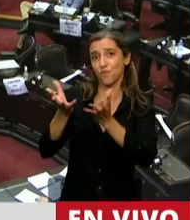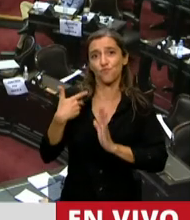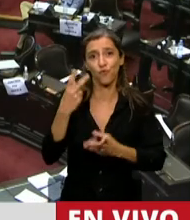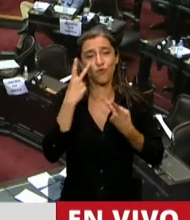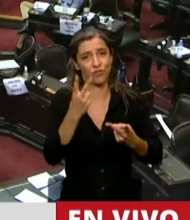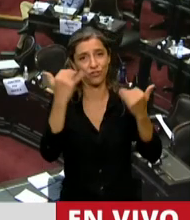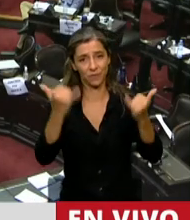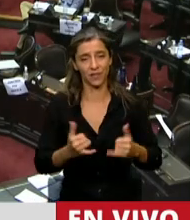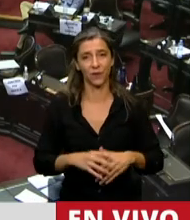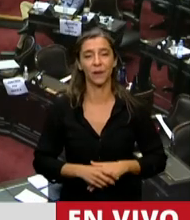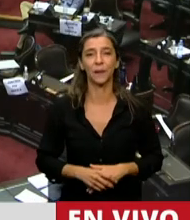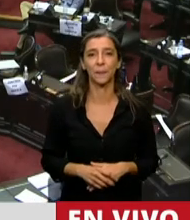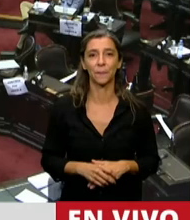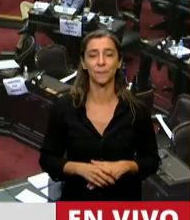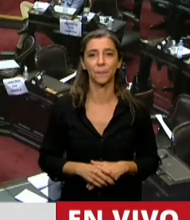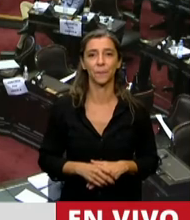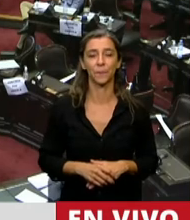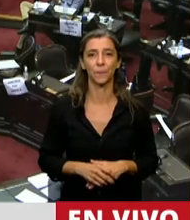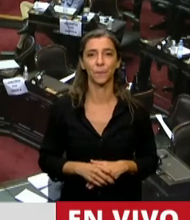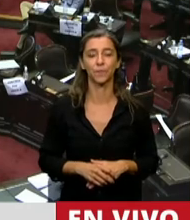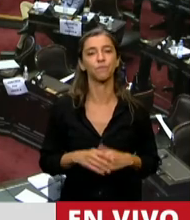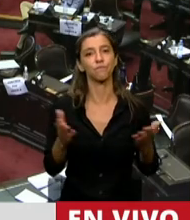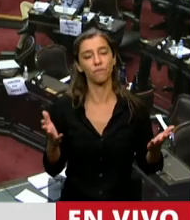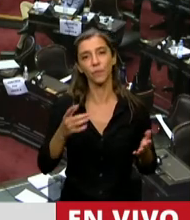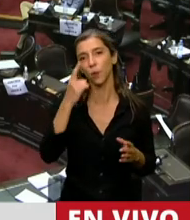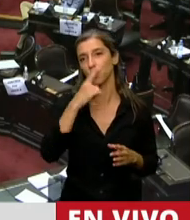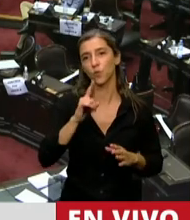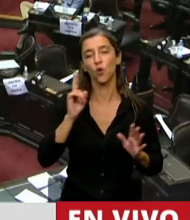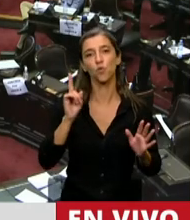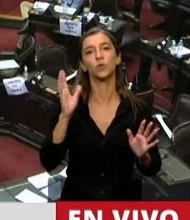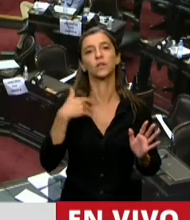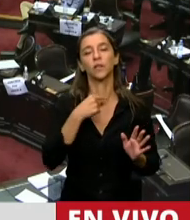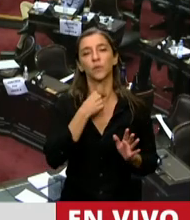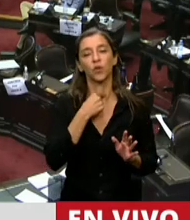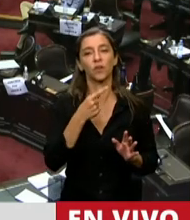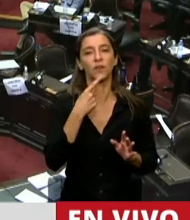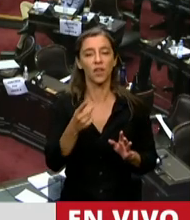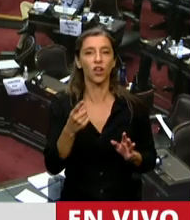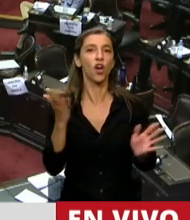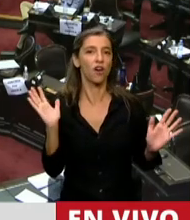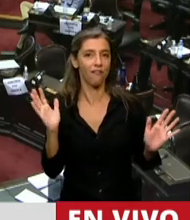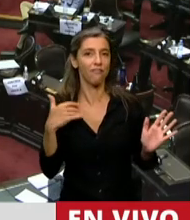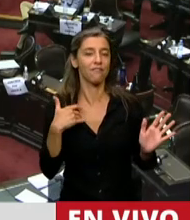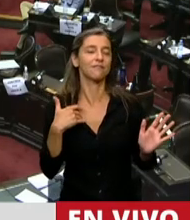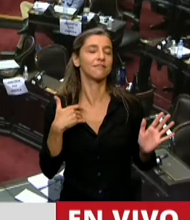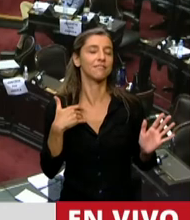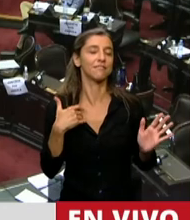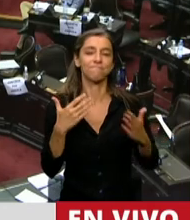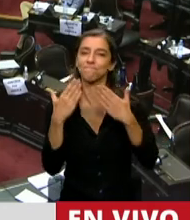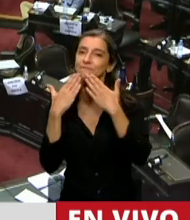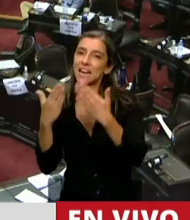muy virtuosa. Y finalmente quiero mencionar y agradecer especialmente a todos